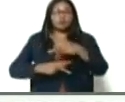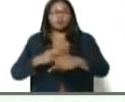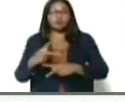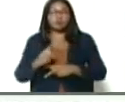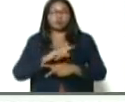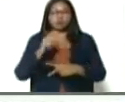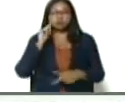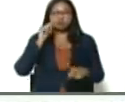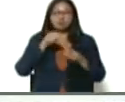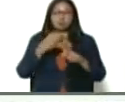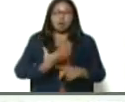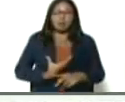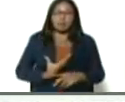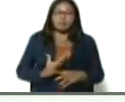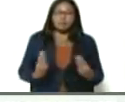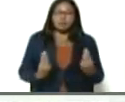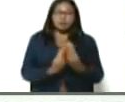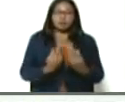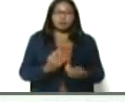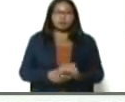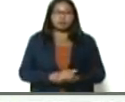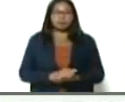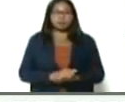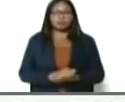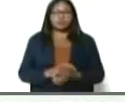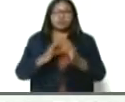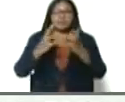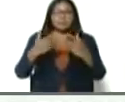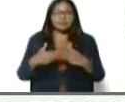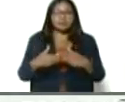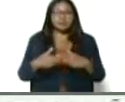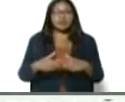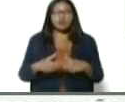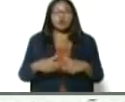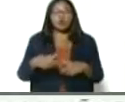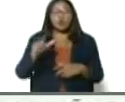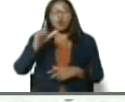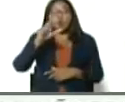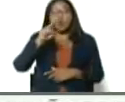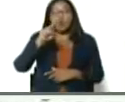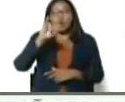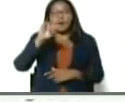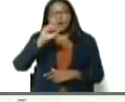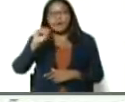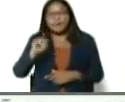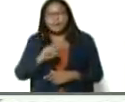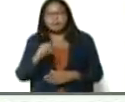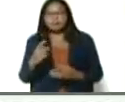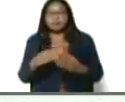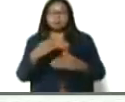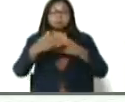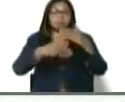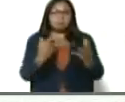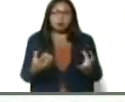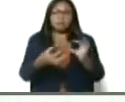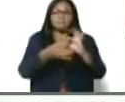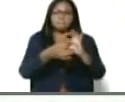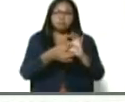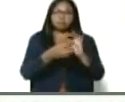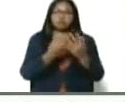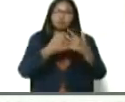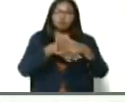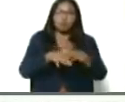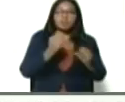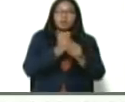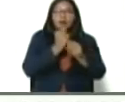nuestro alcalde, Francisco Graterol, el empresario, Luis López, que al cual, hemos venido trabajando, en alianza, y